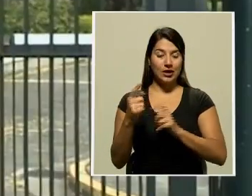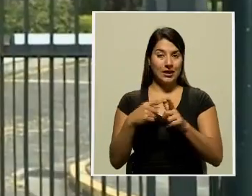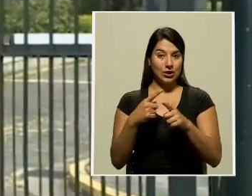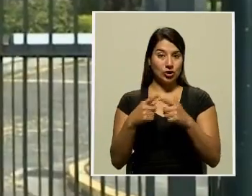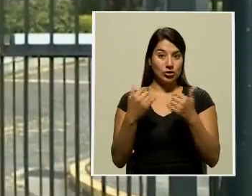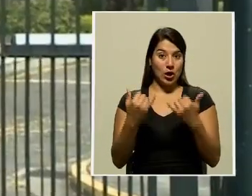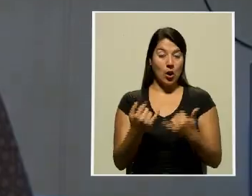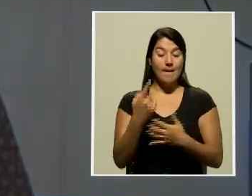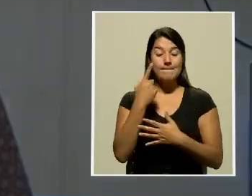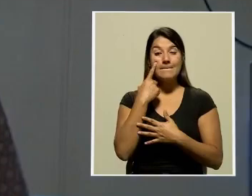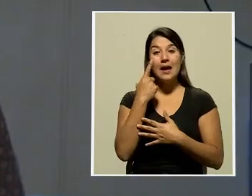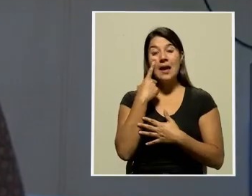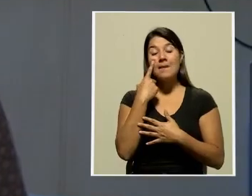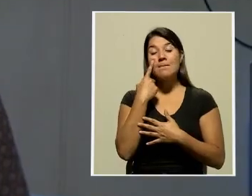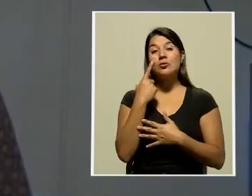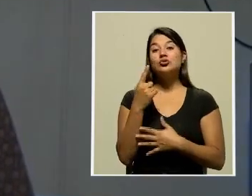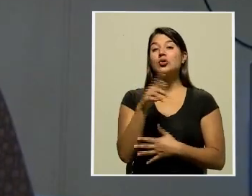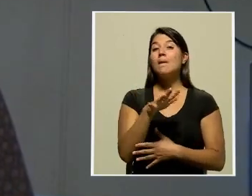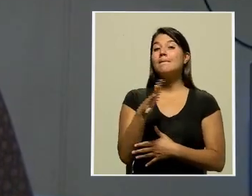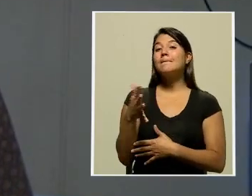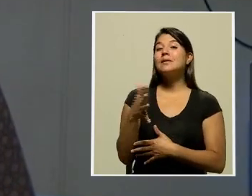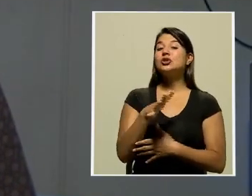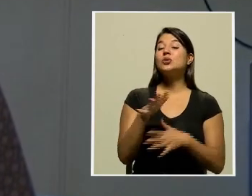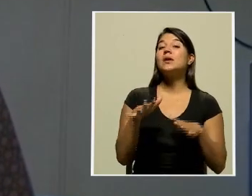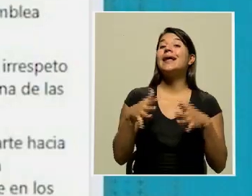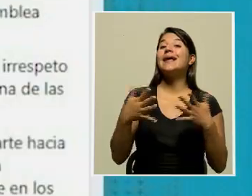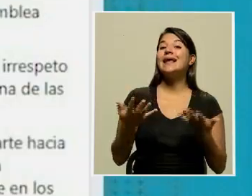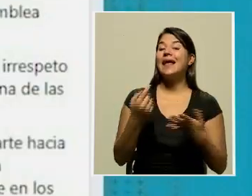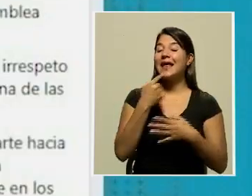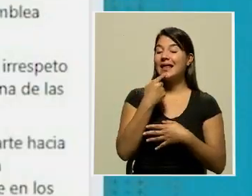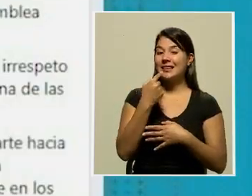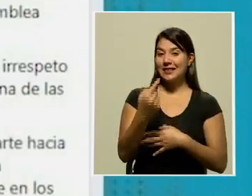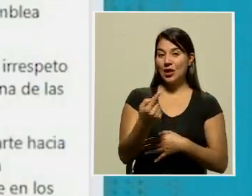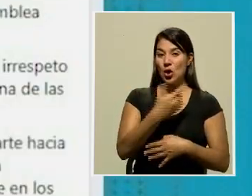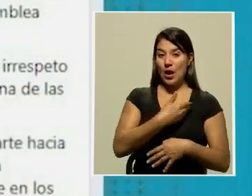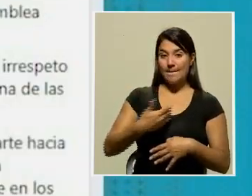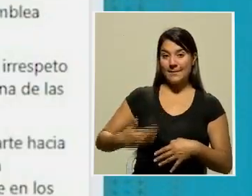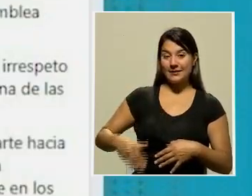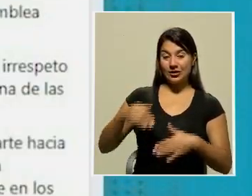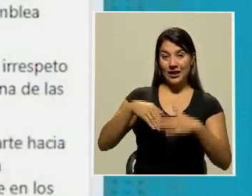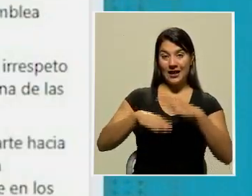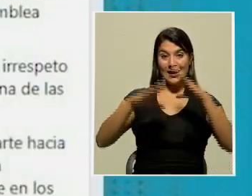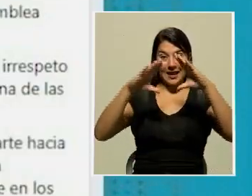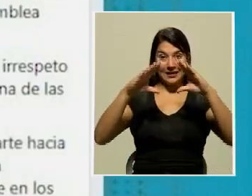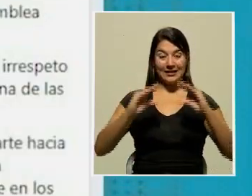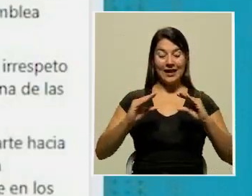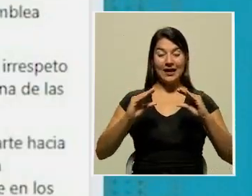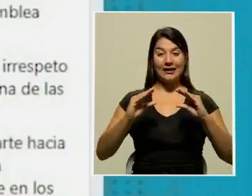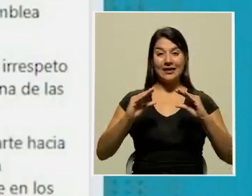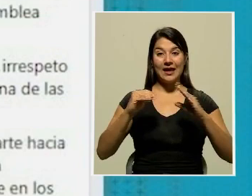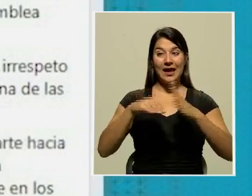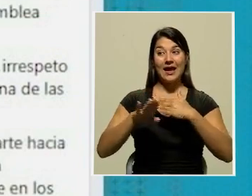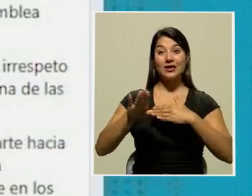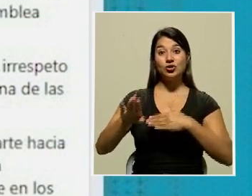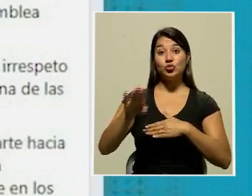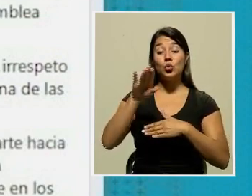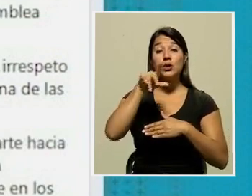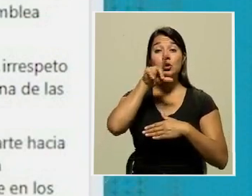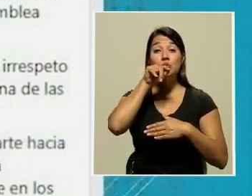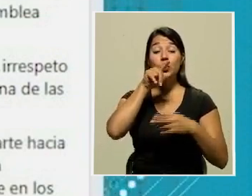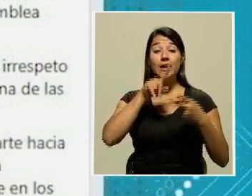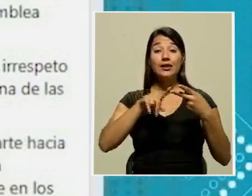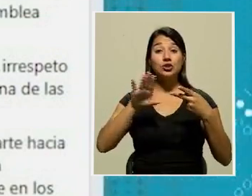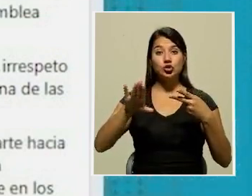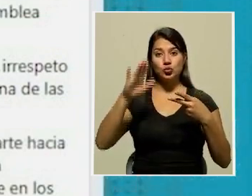vemos más o menos lo que el mandatario escribió en horas de la tarde en su Twitter y también